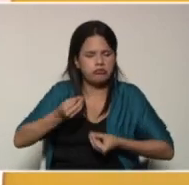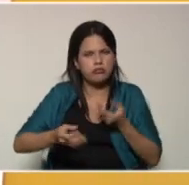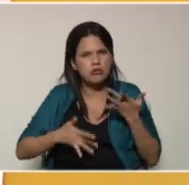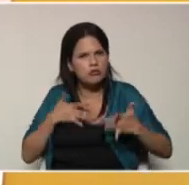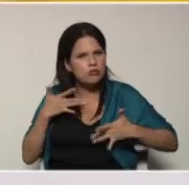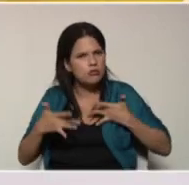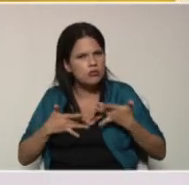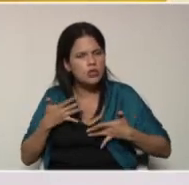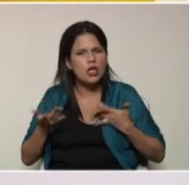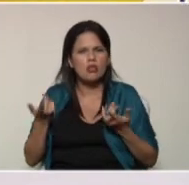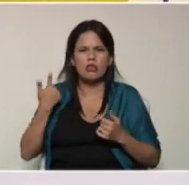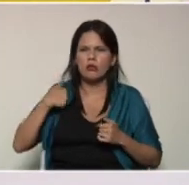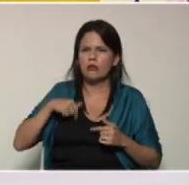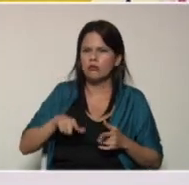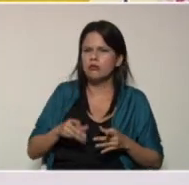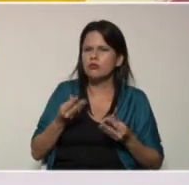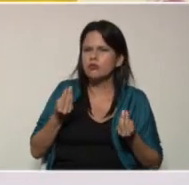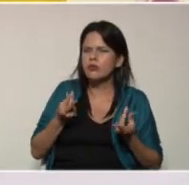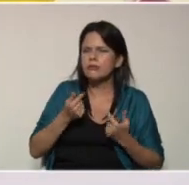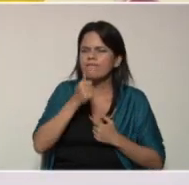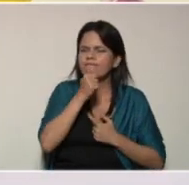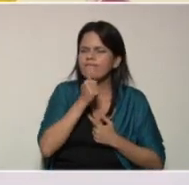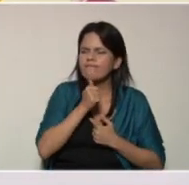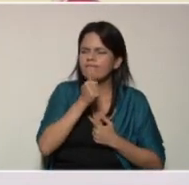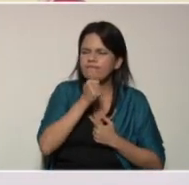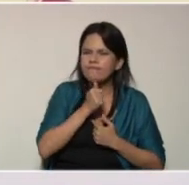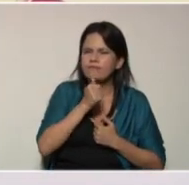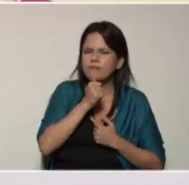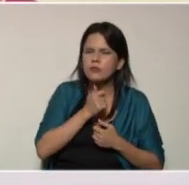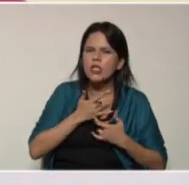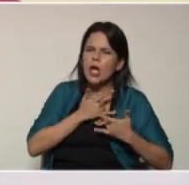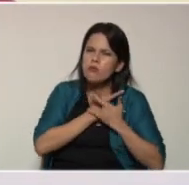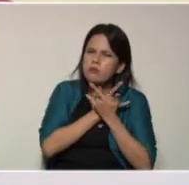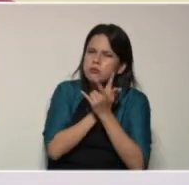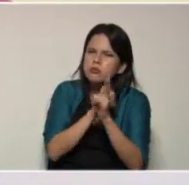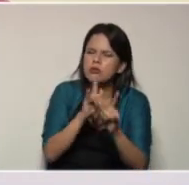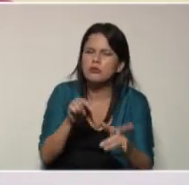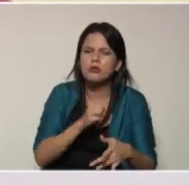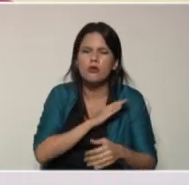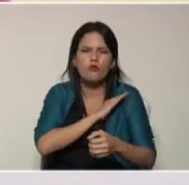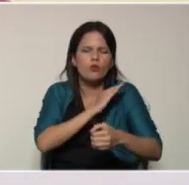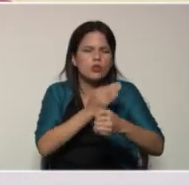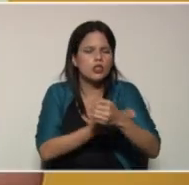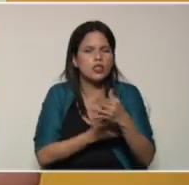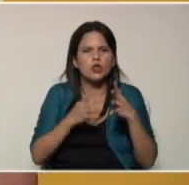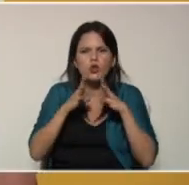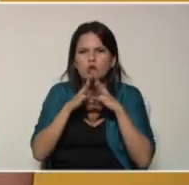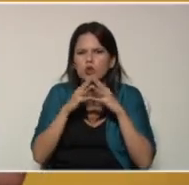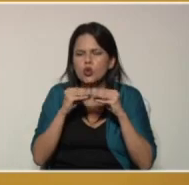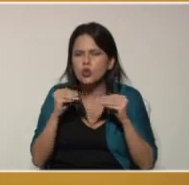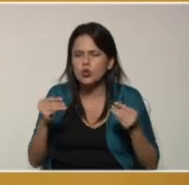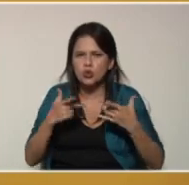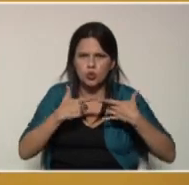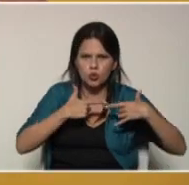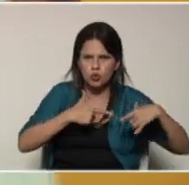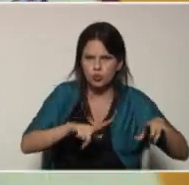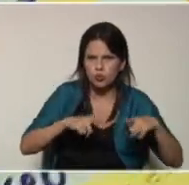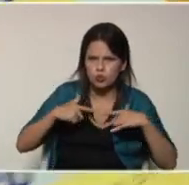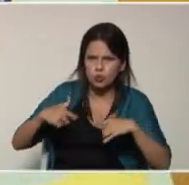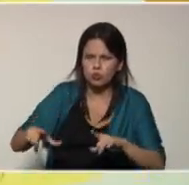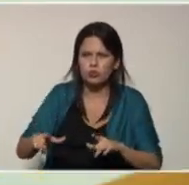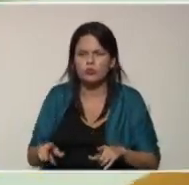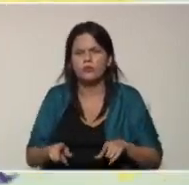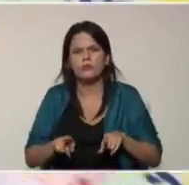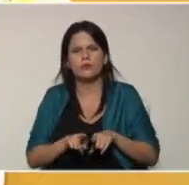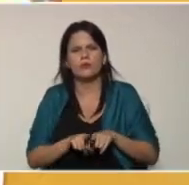y debemos de tener mucha paciencia, amor, para fortalecer todos estos momentos. Además